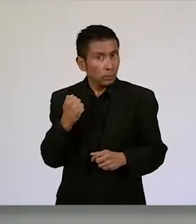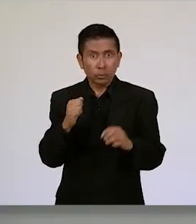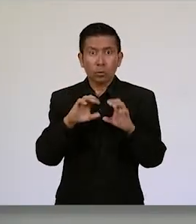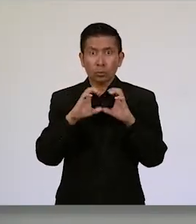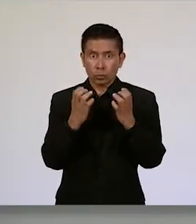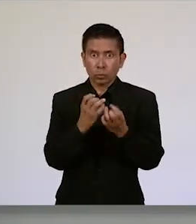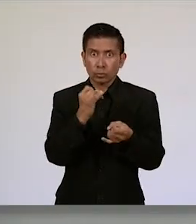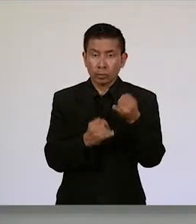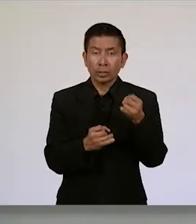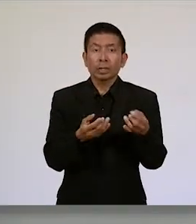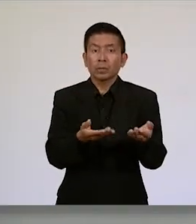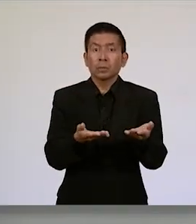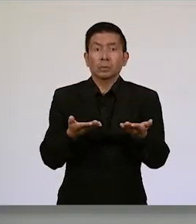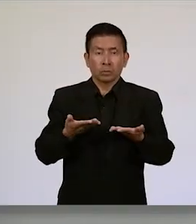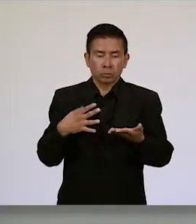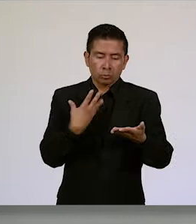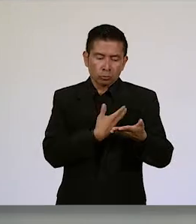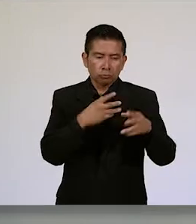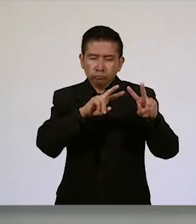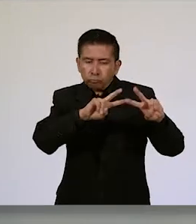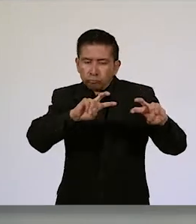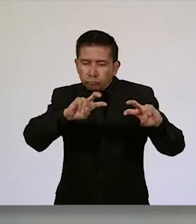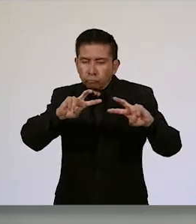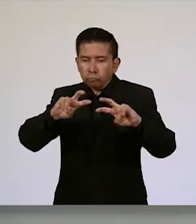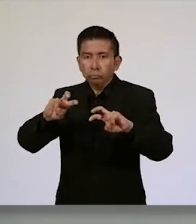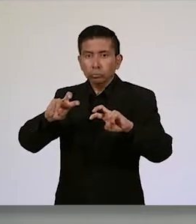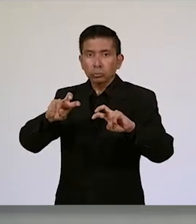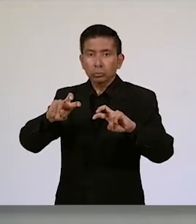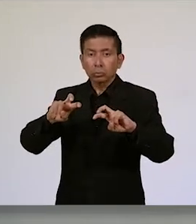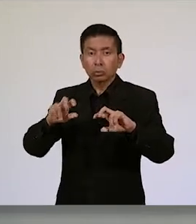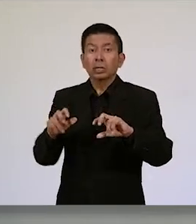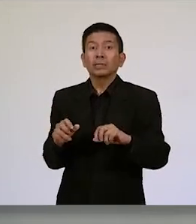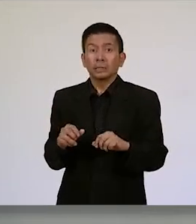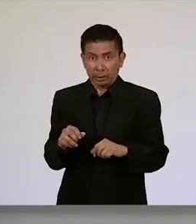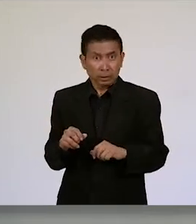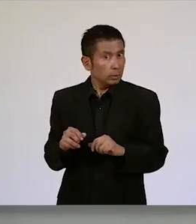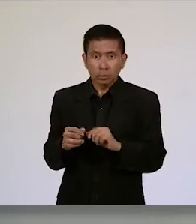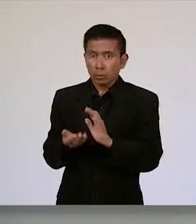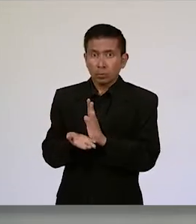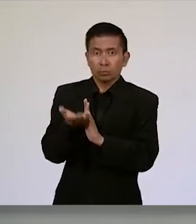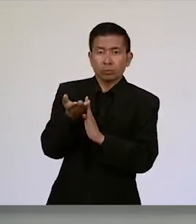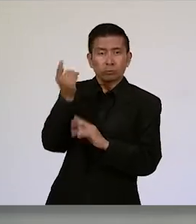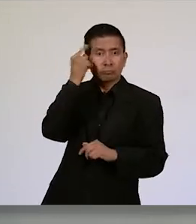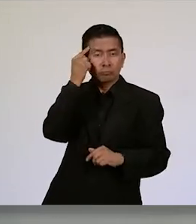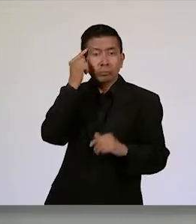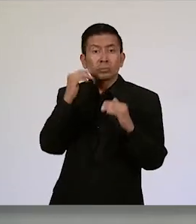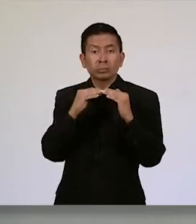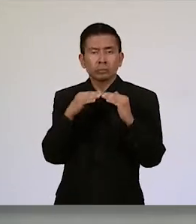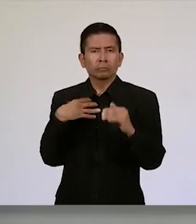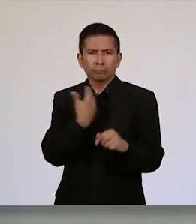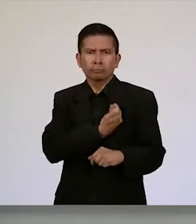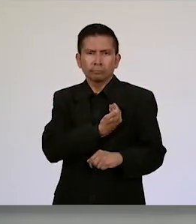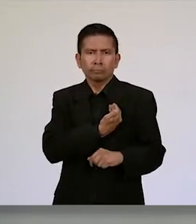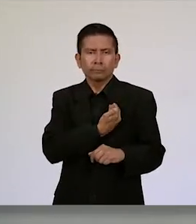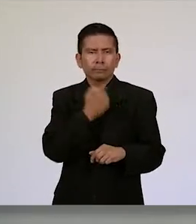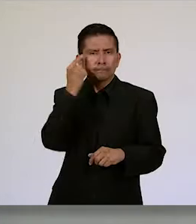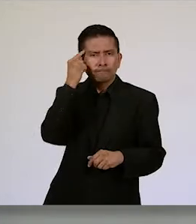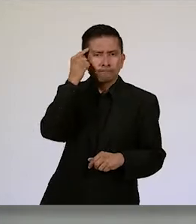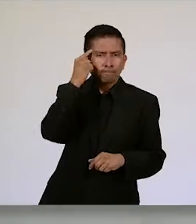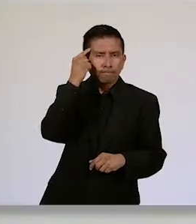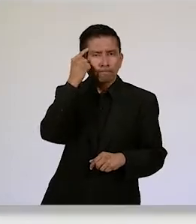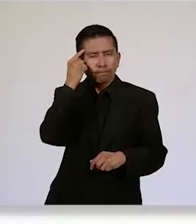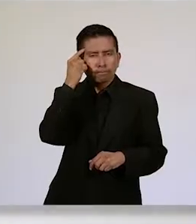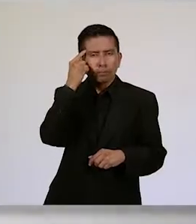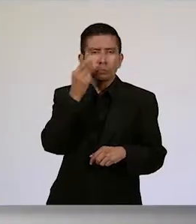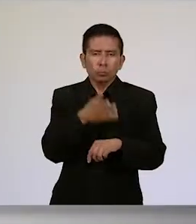permite hacer una evaluación de en qué medida hay un avance en el conocimiento, pero también hacemos un análisis